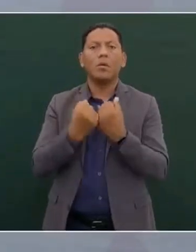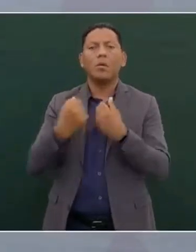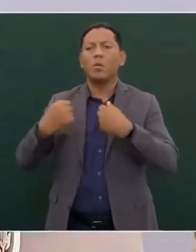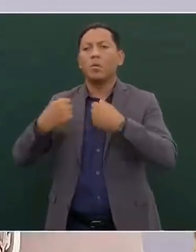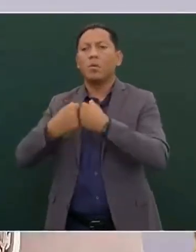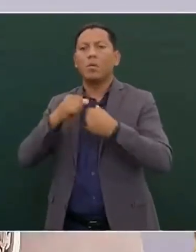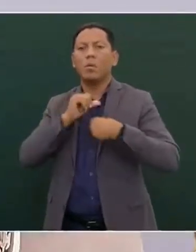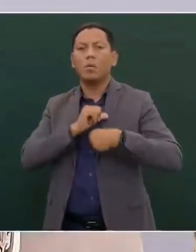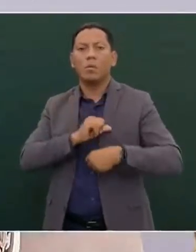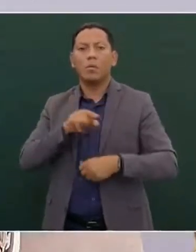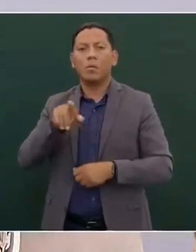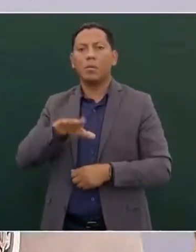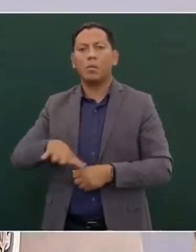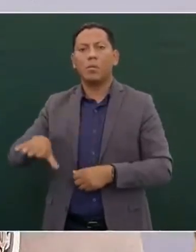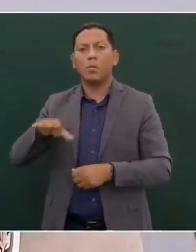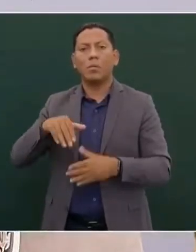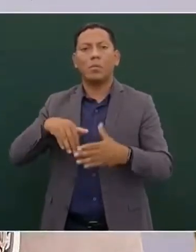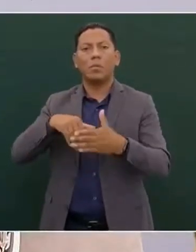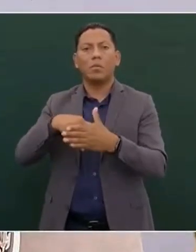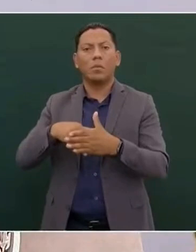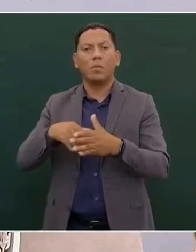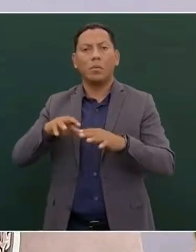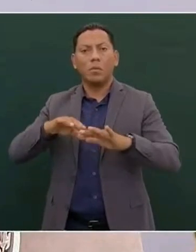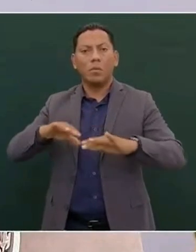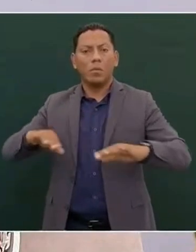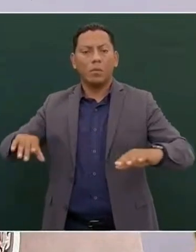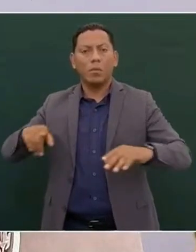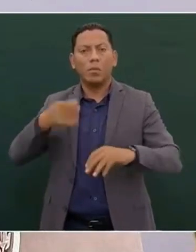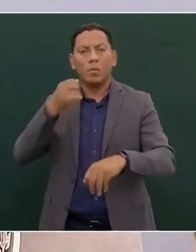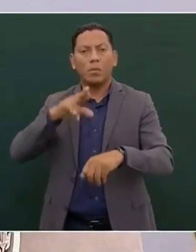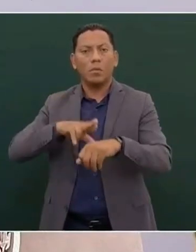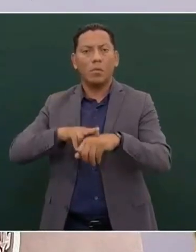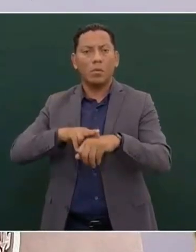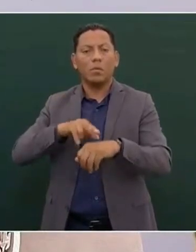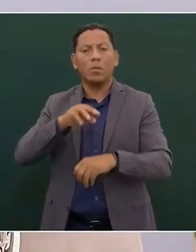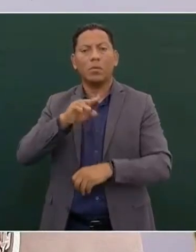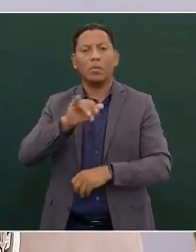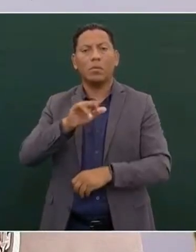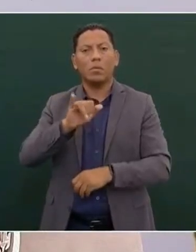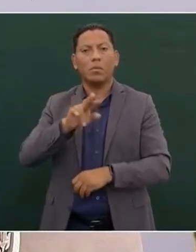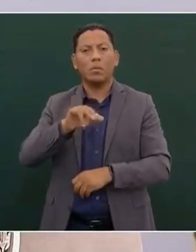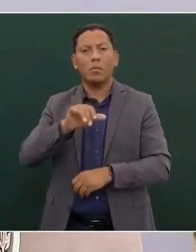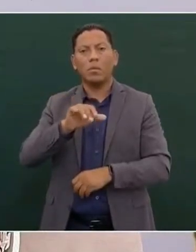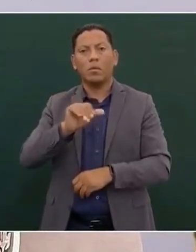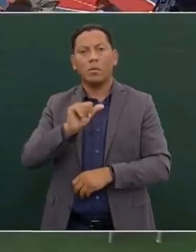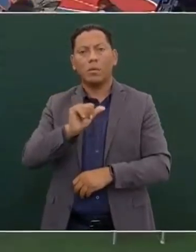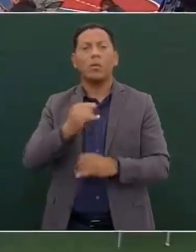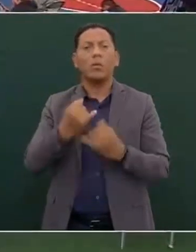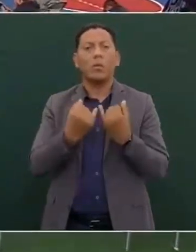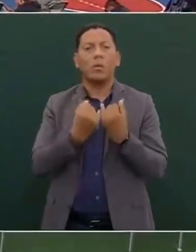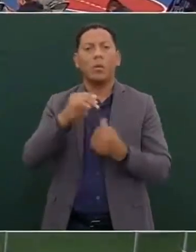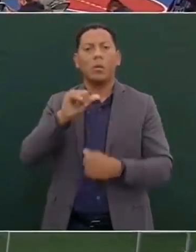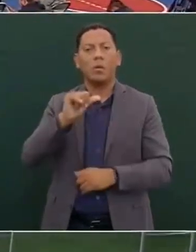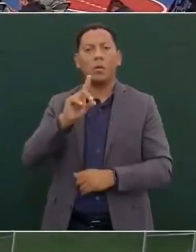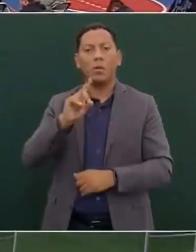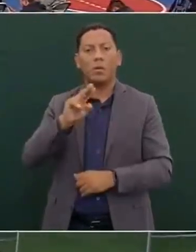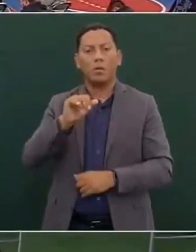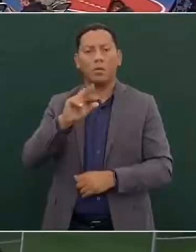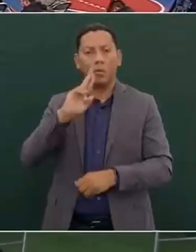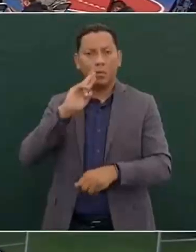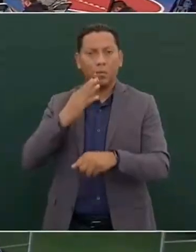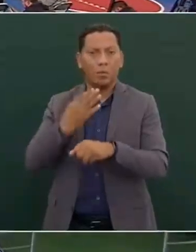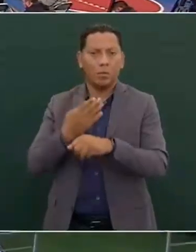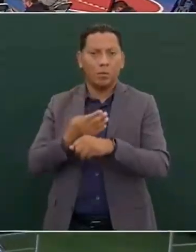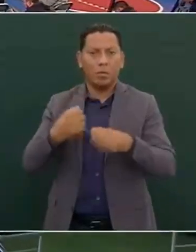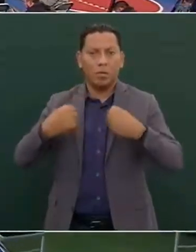de los puertos están manejadas por la Secretaría de Marina. Todas las aduanas de la